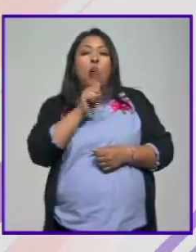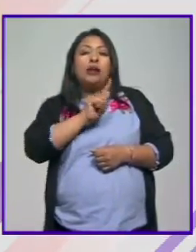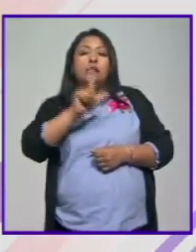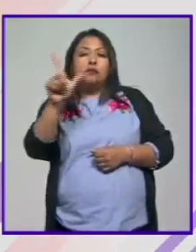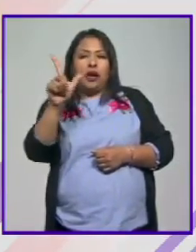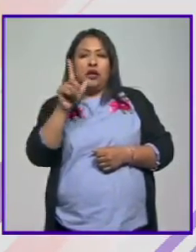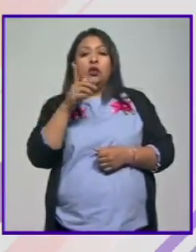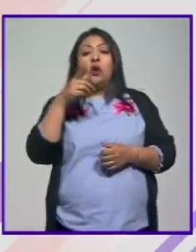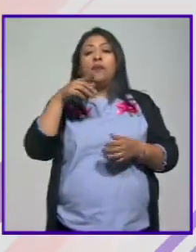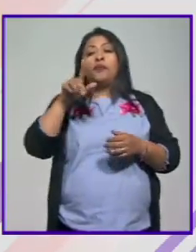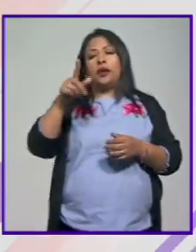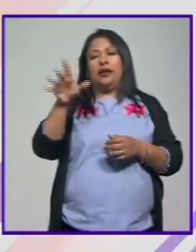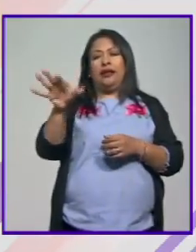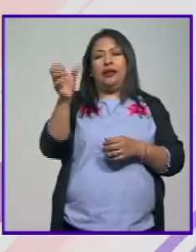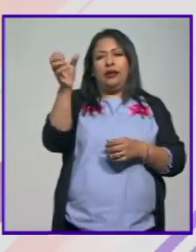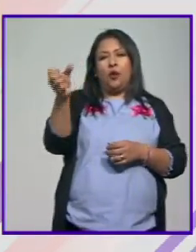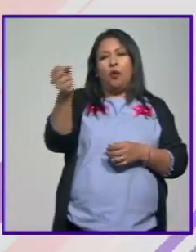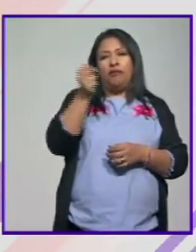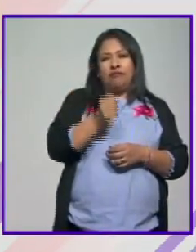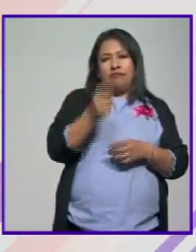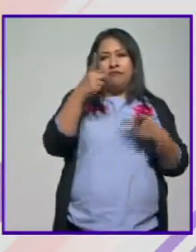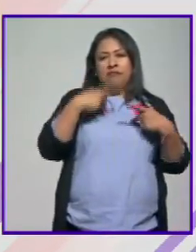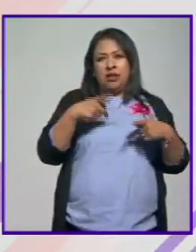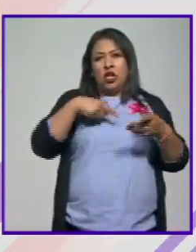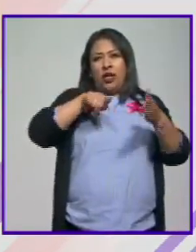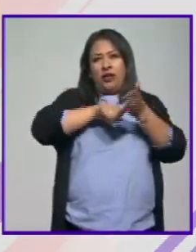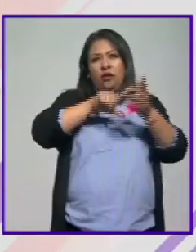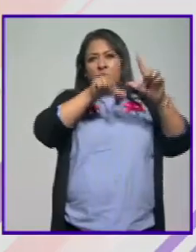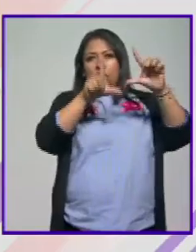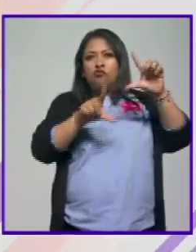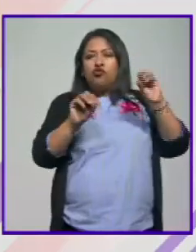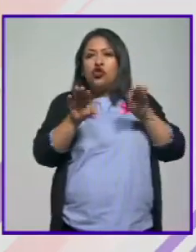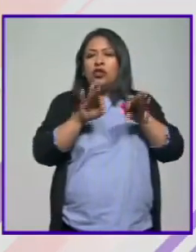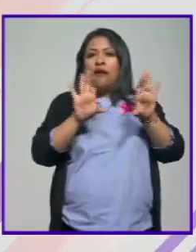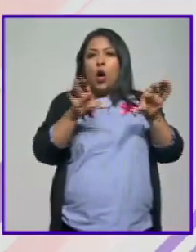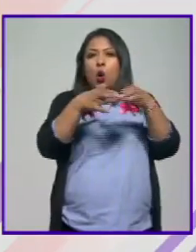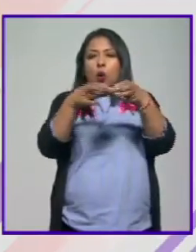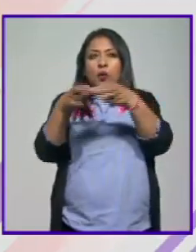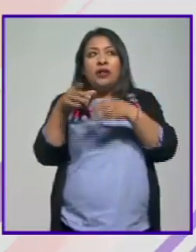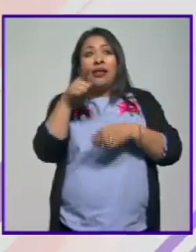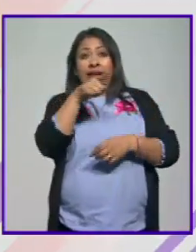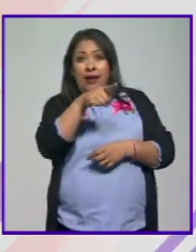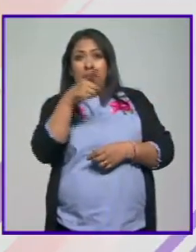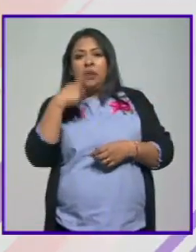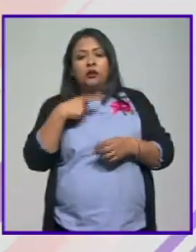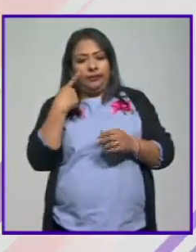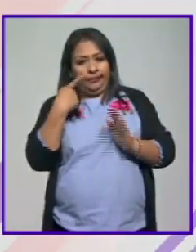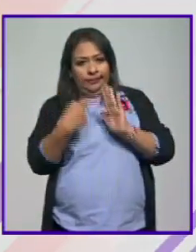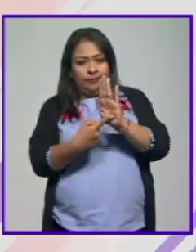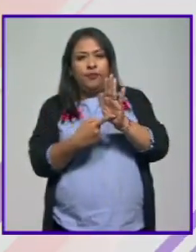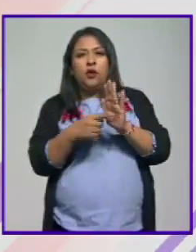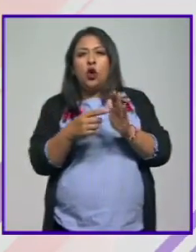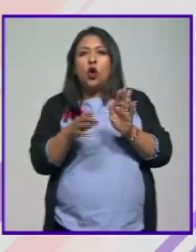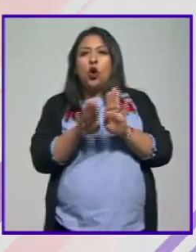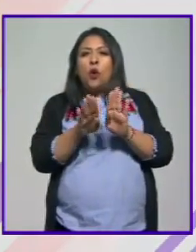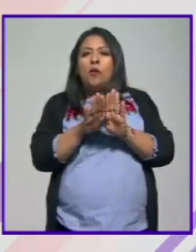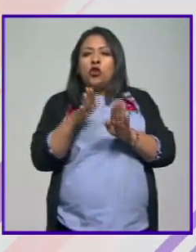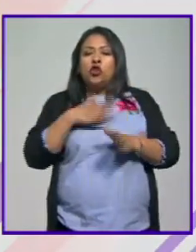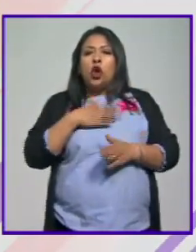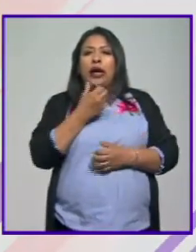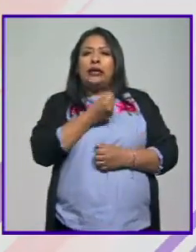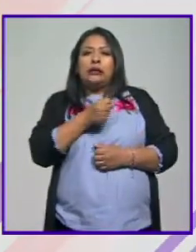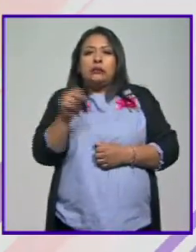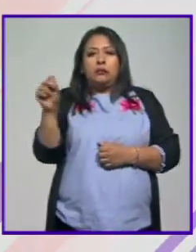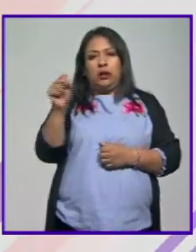barista del interior de la república que hace mucho trabajo en comunidad y él es el que va a estar ahí mostrando toda esta fuerza del barista